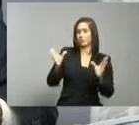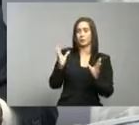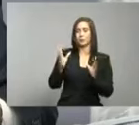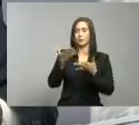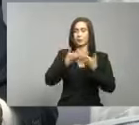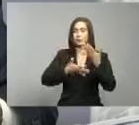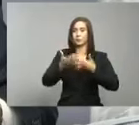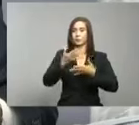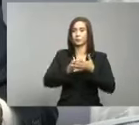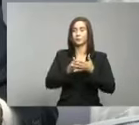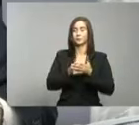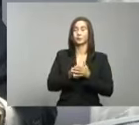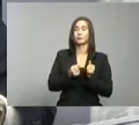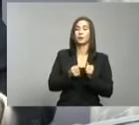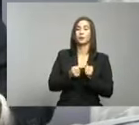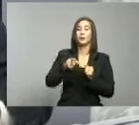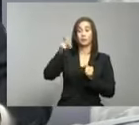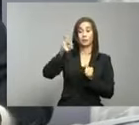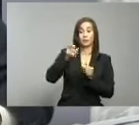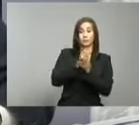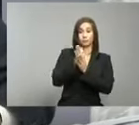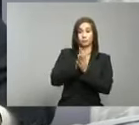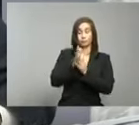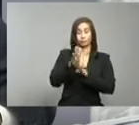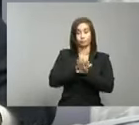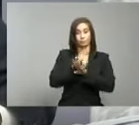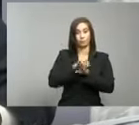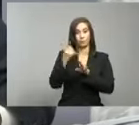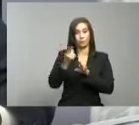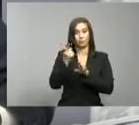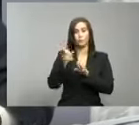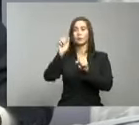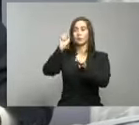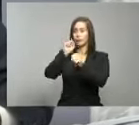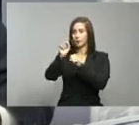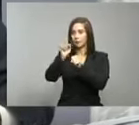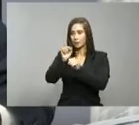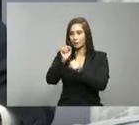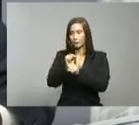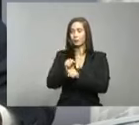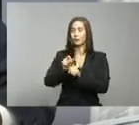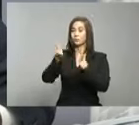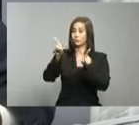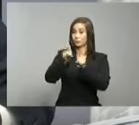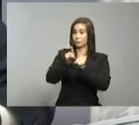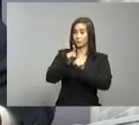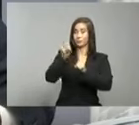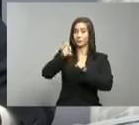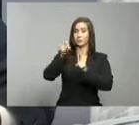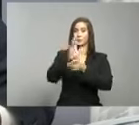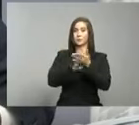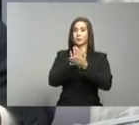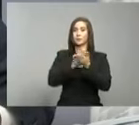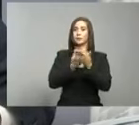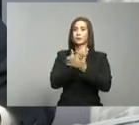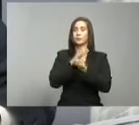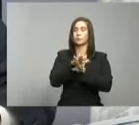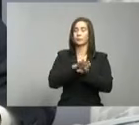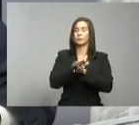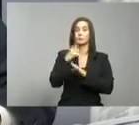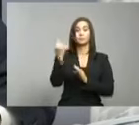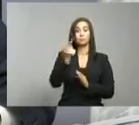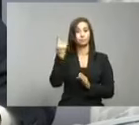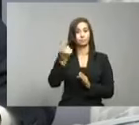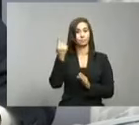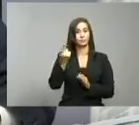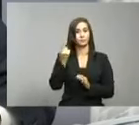no contempladas y o laborales que obliguen a tomar las medidas de